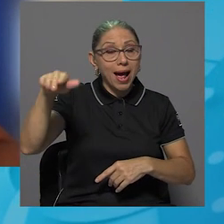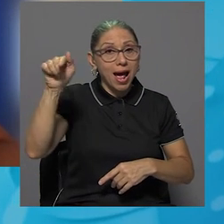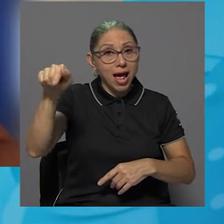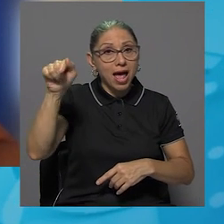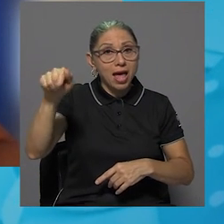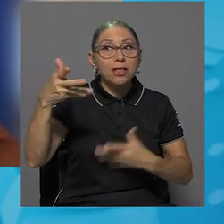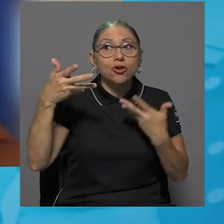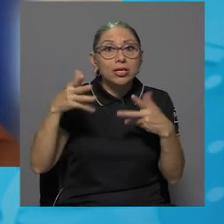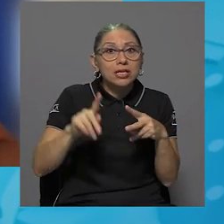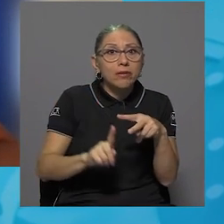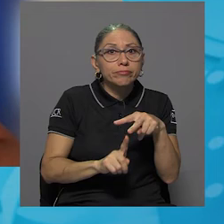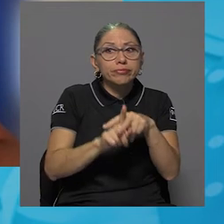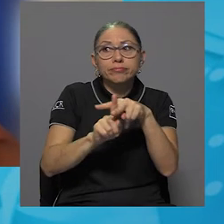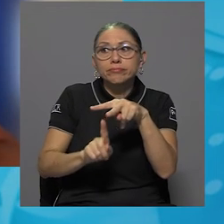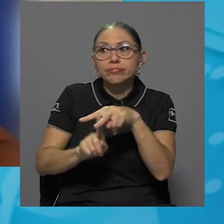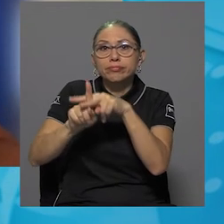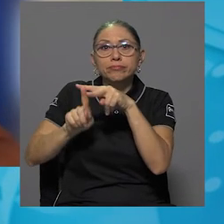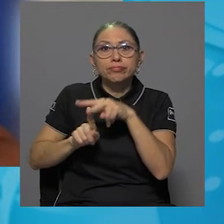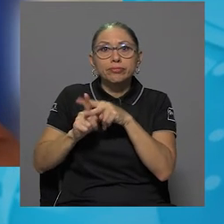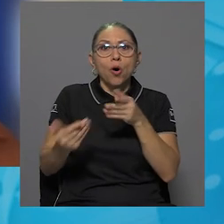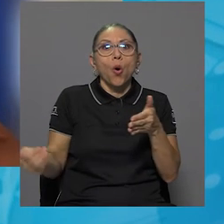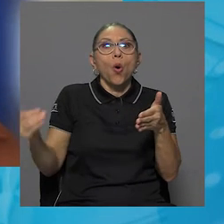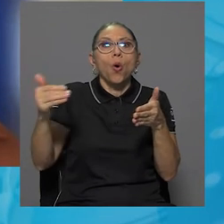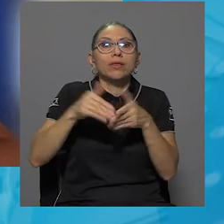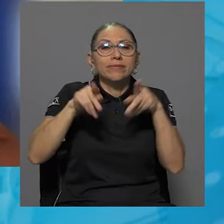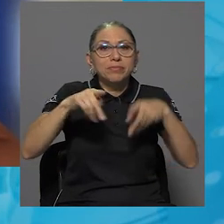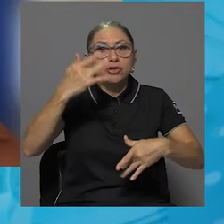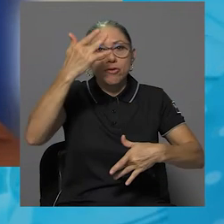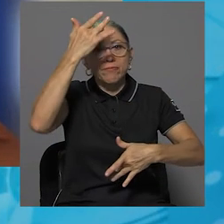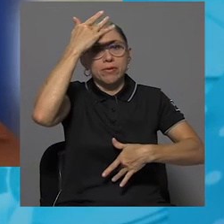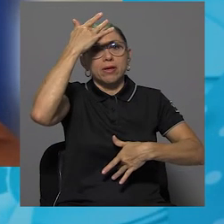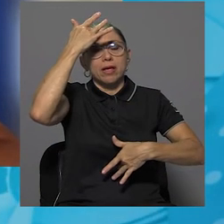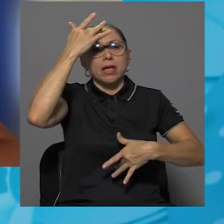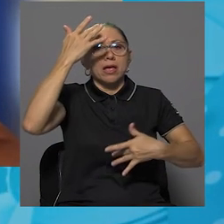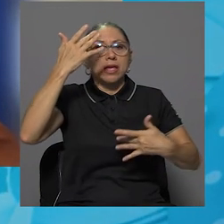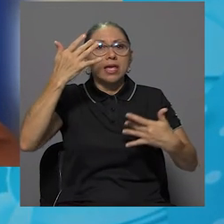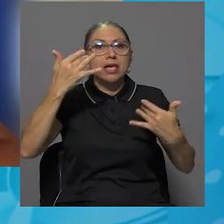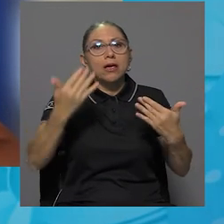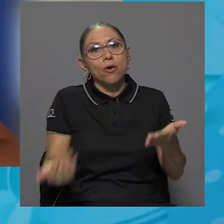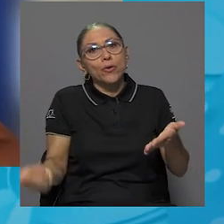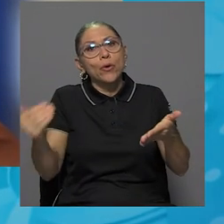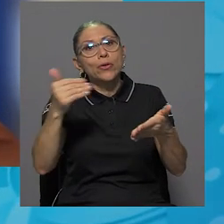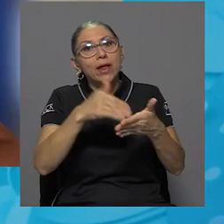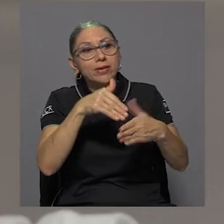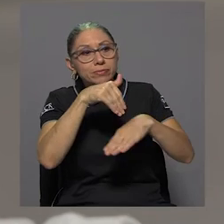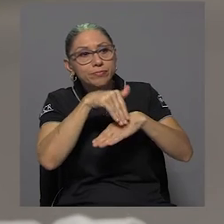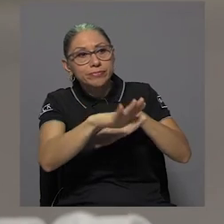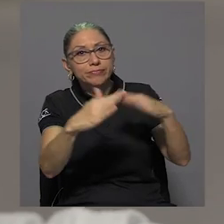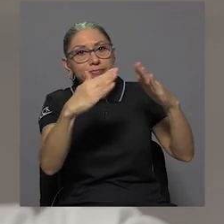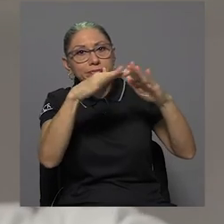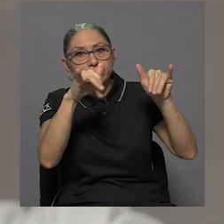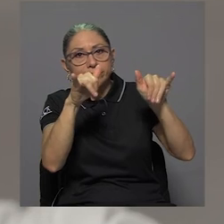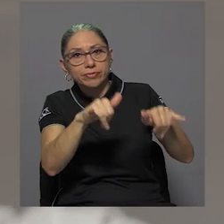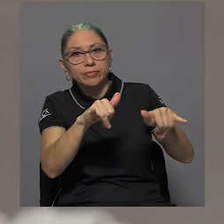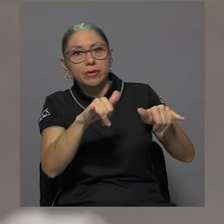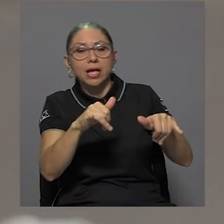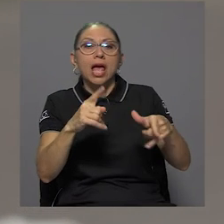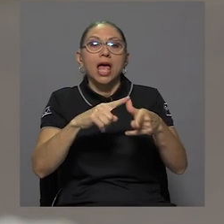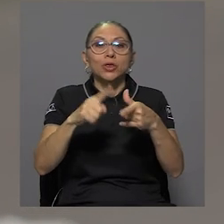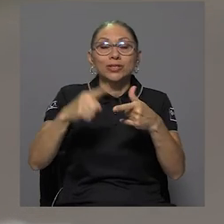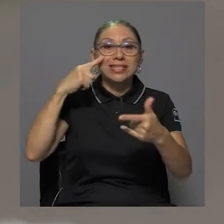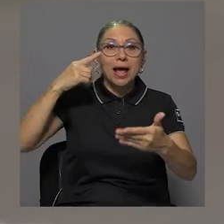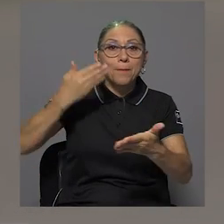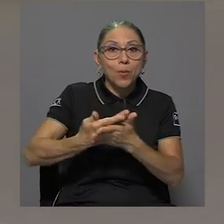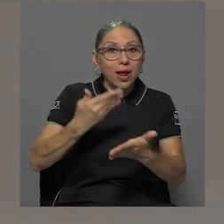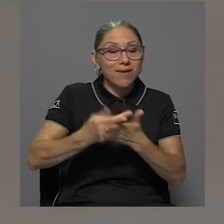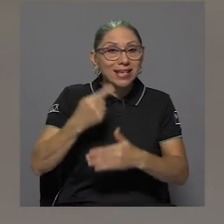donde están surgiendo nuevas olas y se están tomando medidas de confinamiento. Entonces la prueba siempre